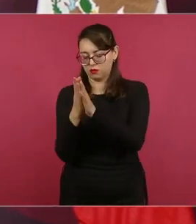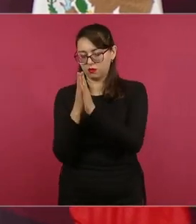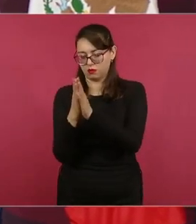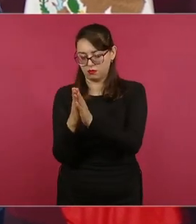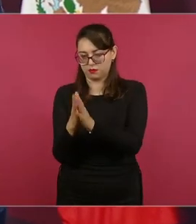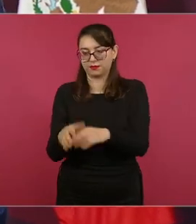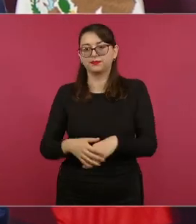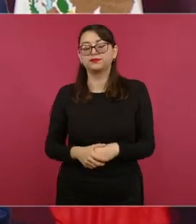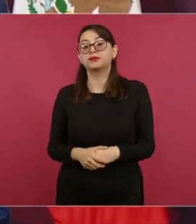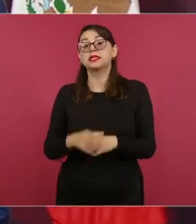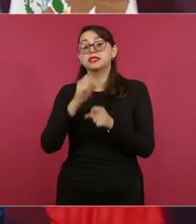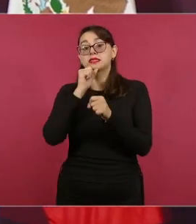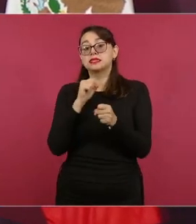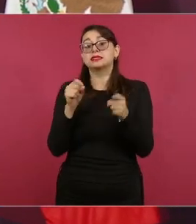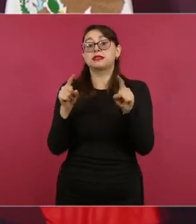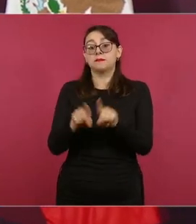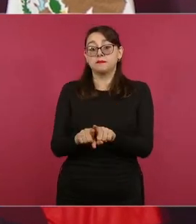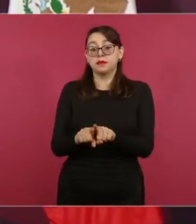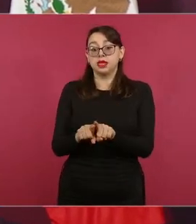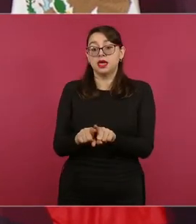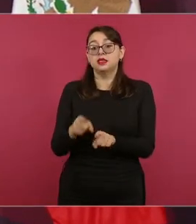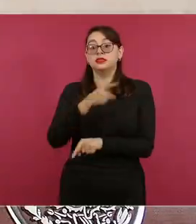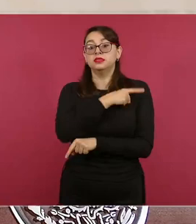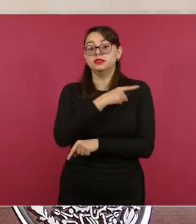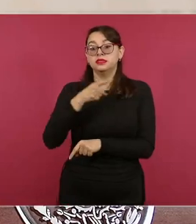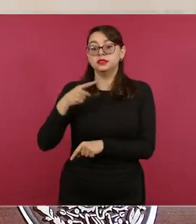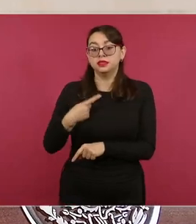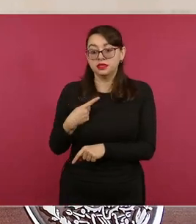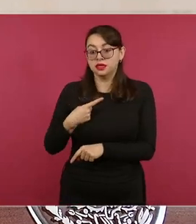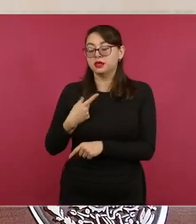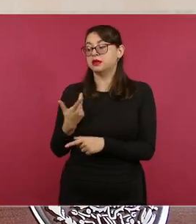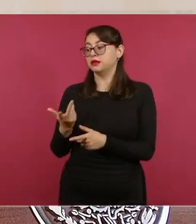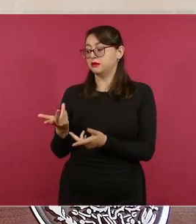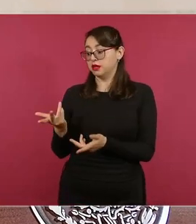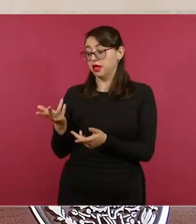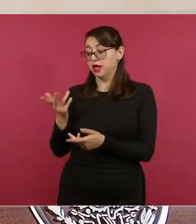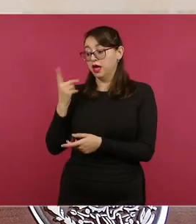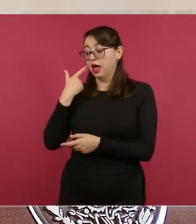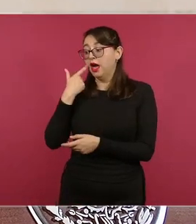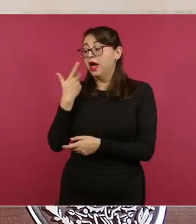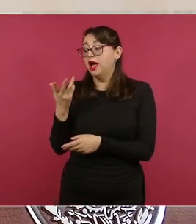adelantar los apoyos de bienestar.